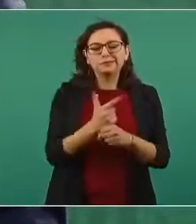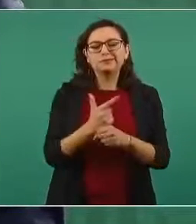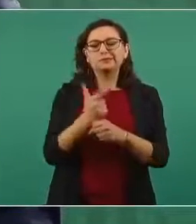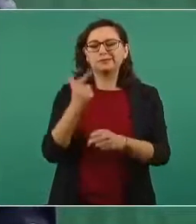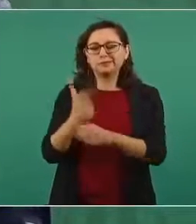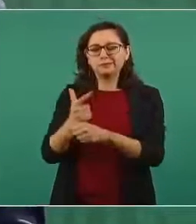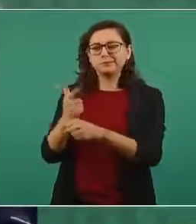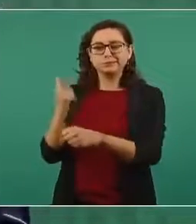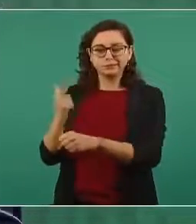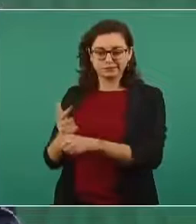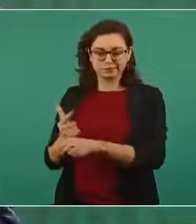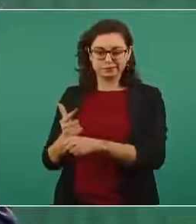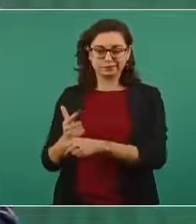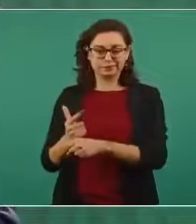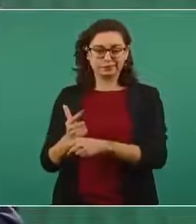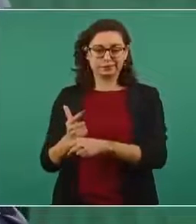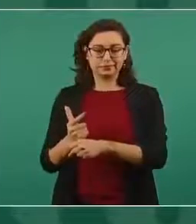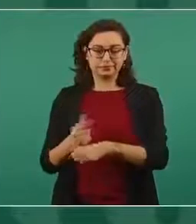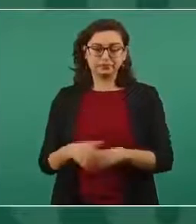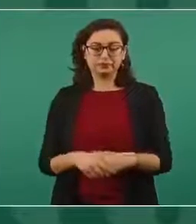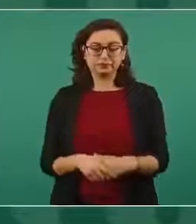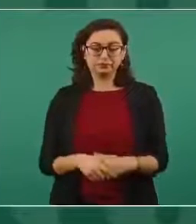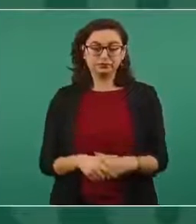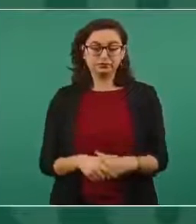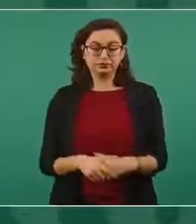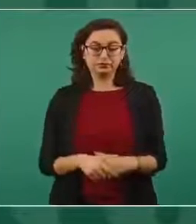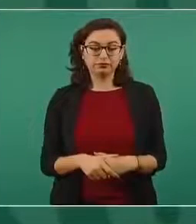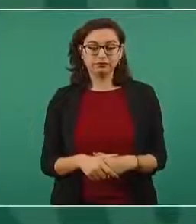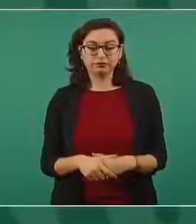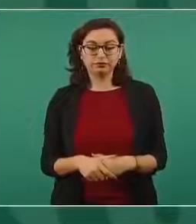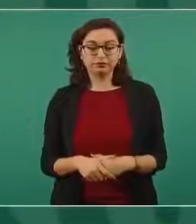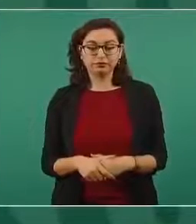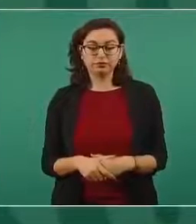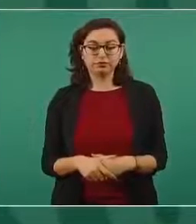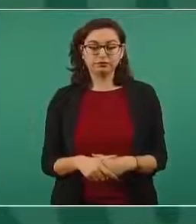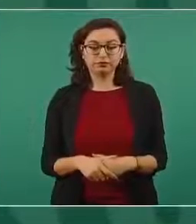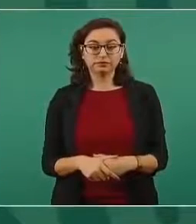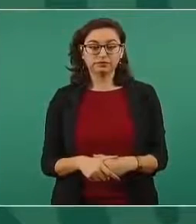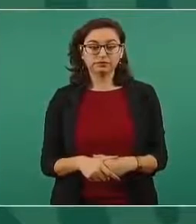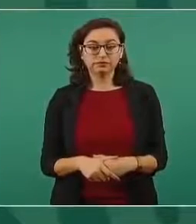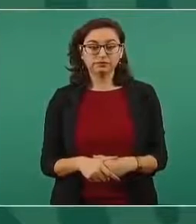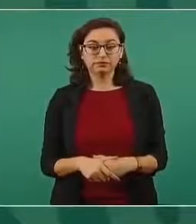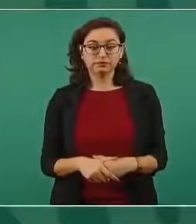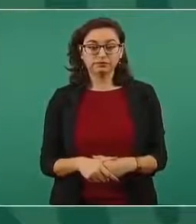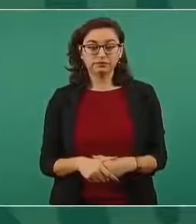canallada